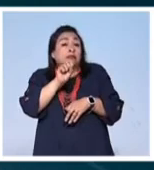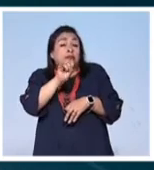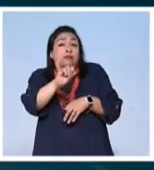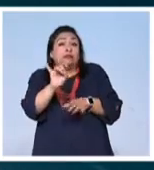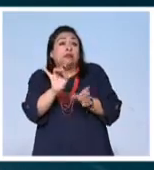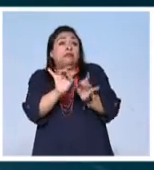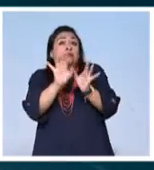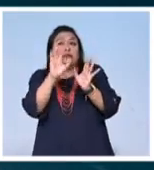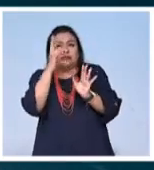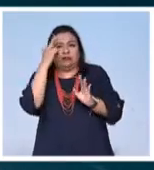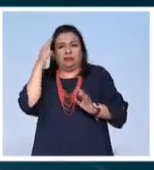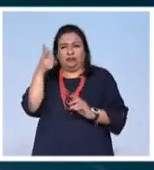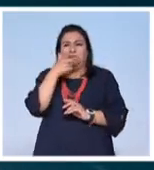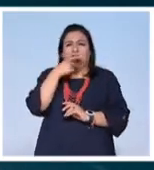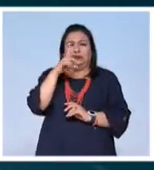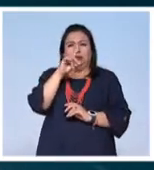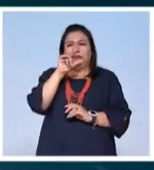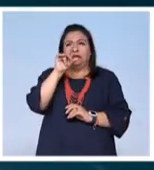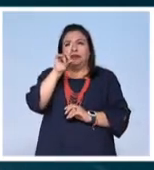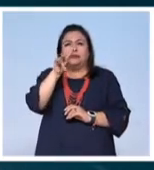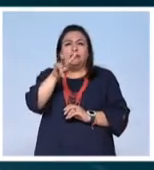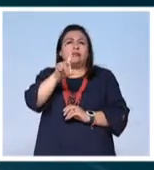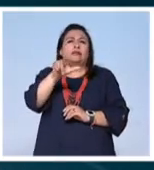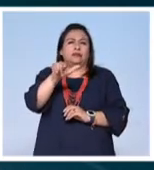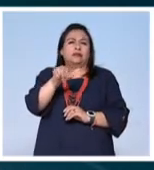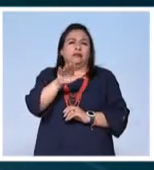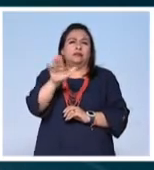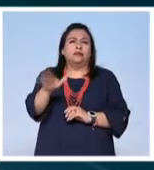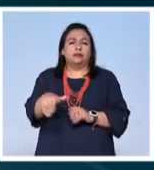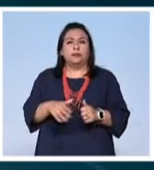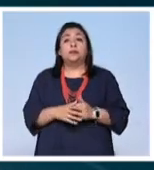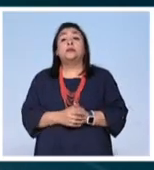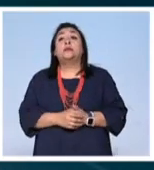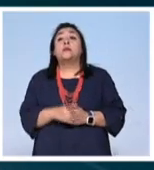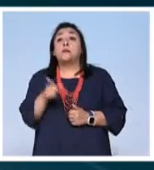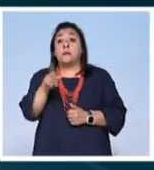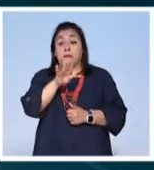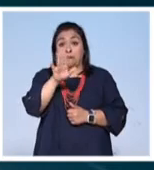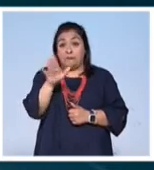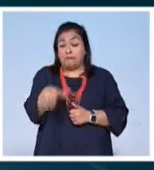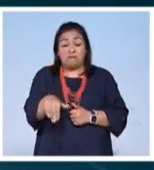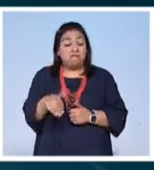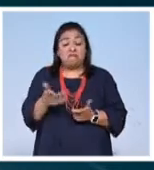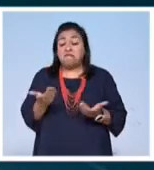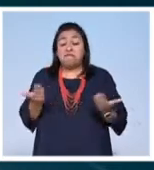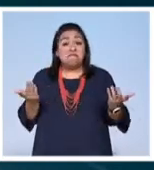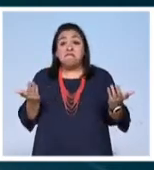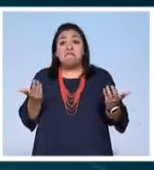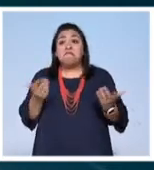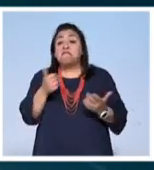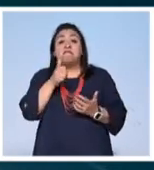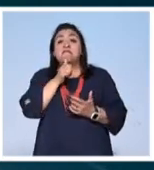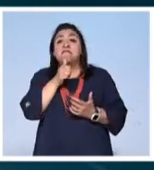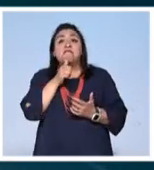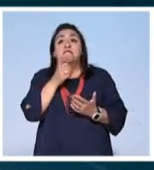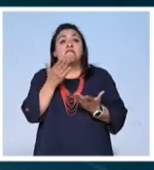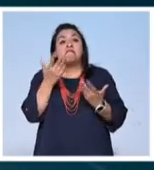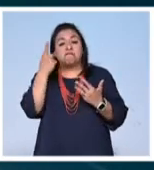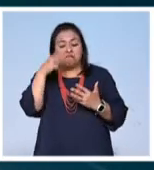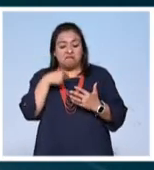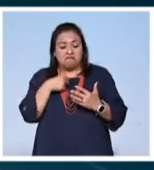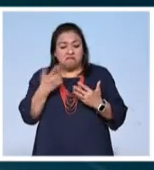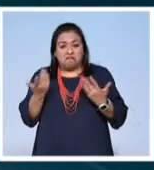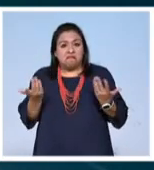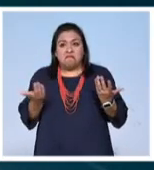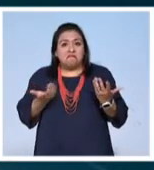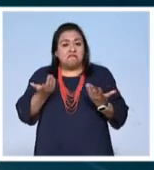recordar a David después de su muerte. Su muerte no alcanza a cobrar existencia para mí.